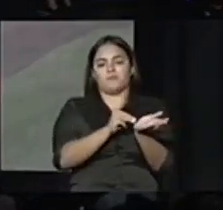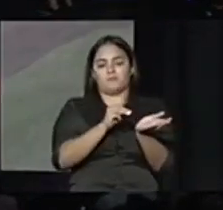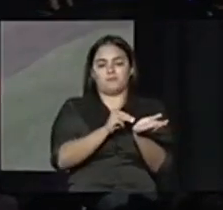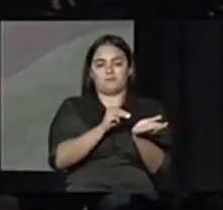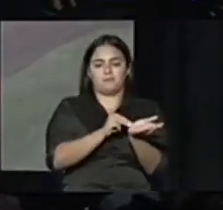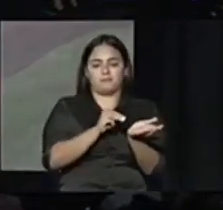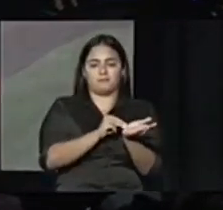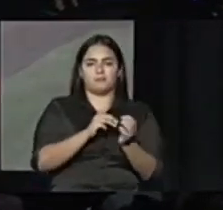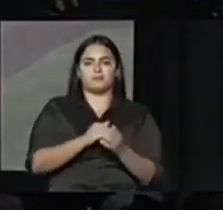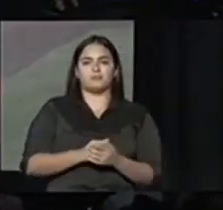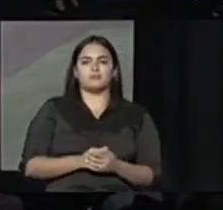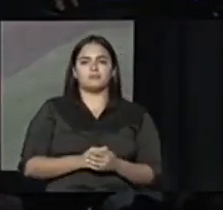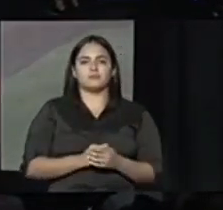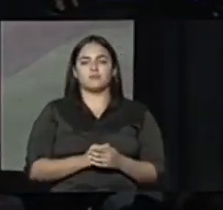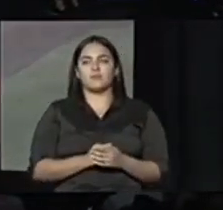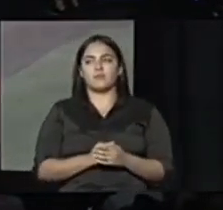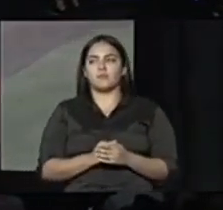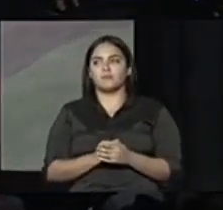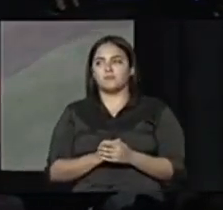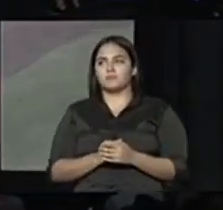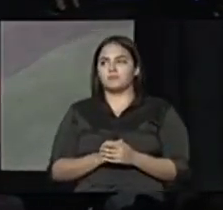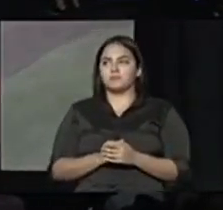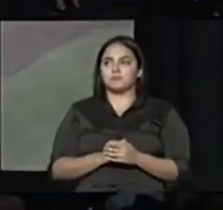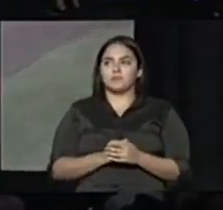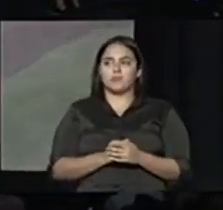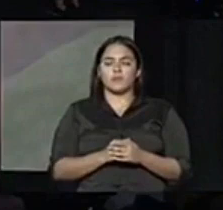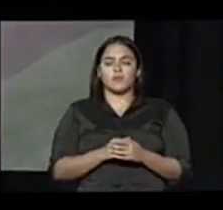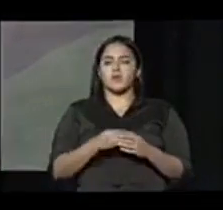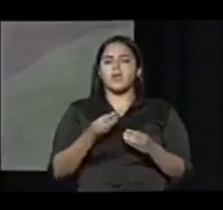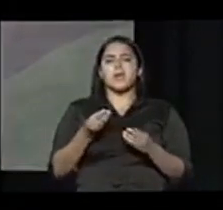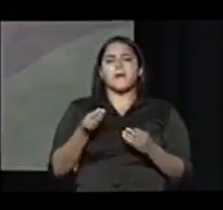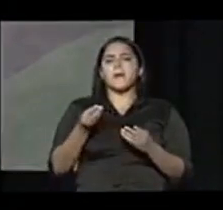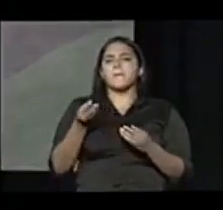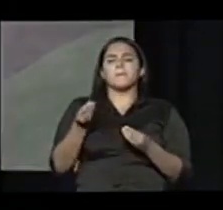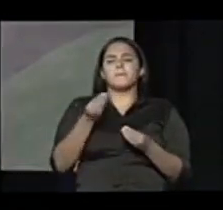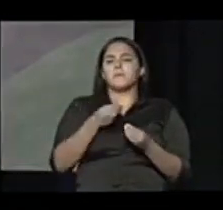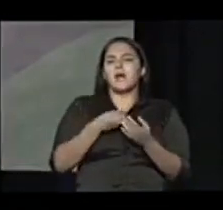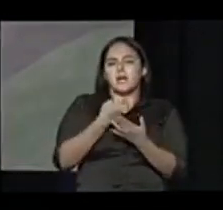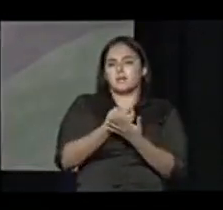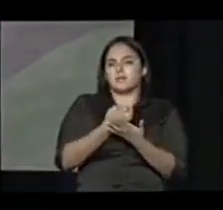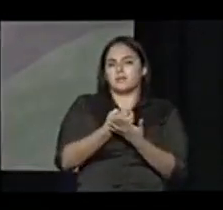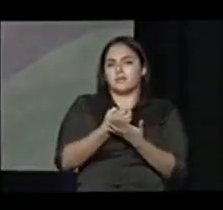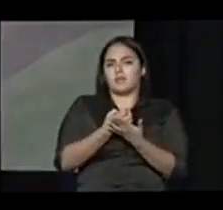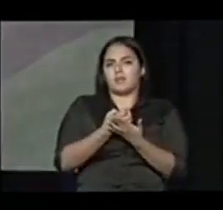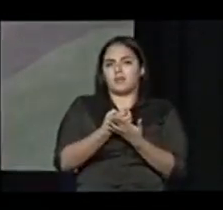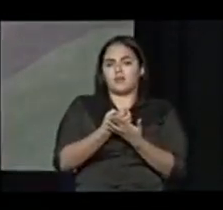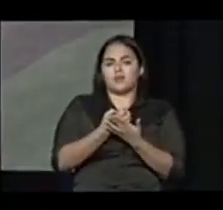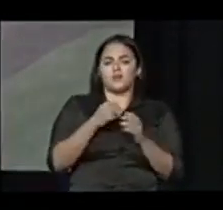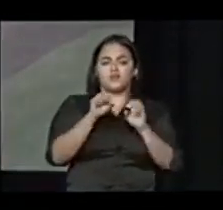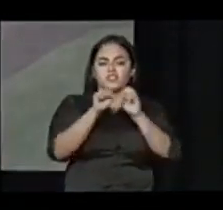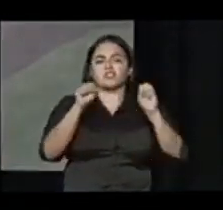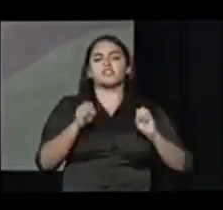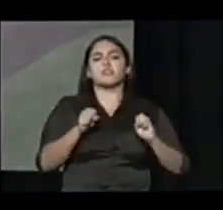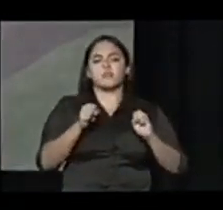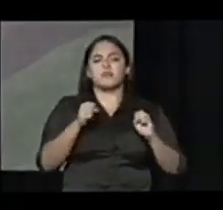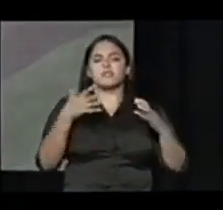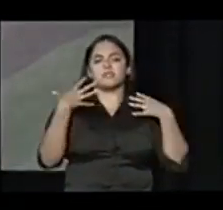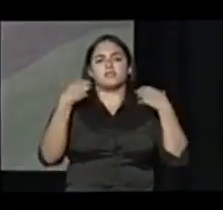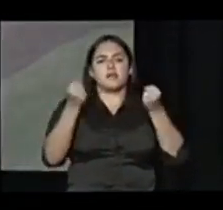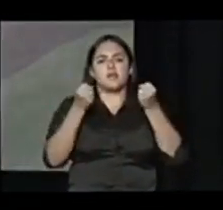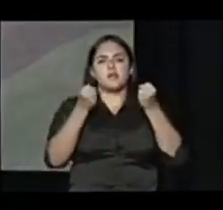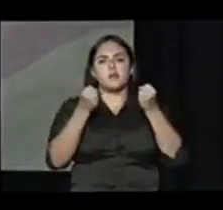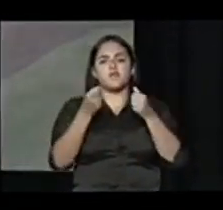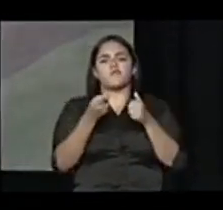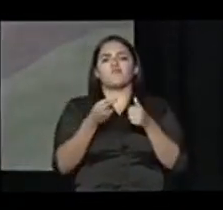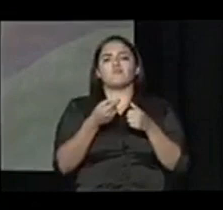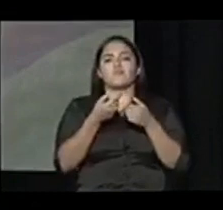pero no sólo no es sólo procurar más fondos un sistema de salud de primera requiere apoyo a la clase médica y a